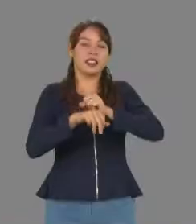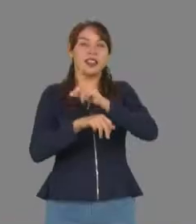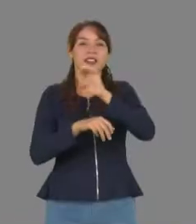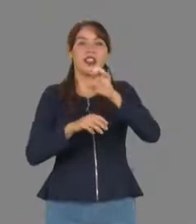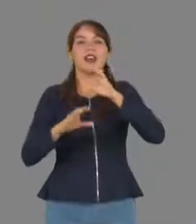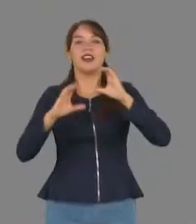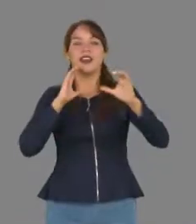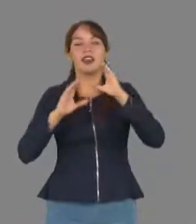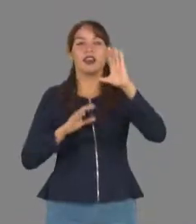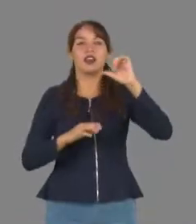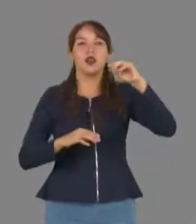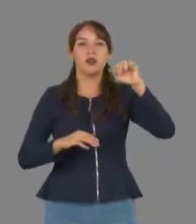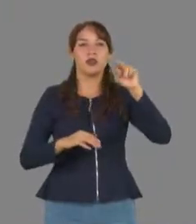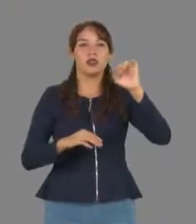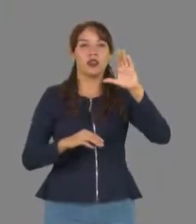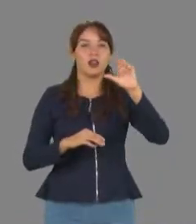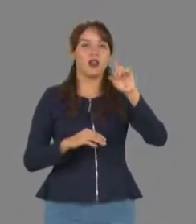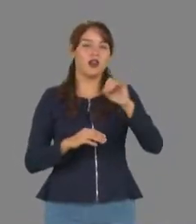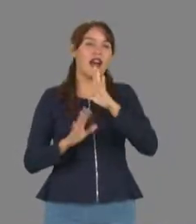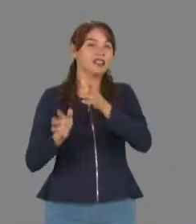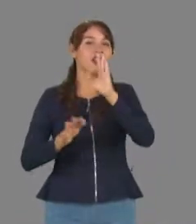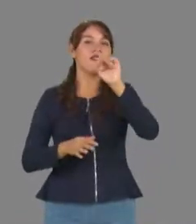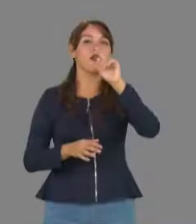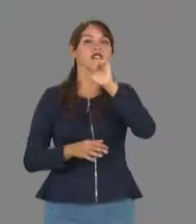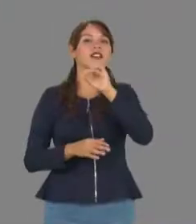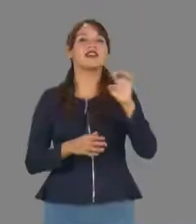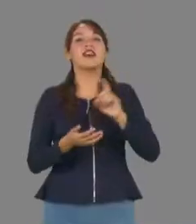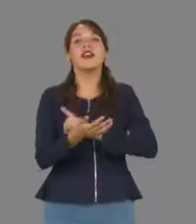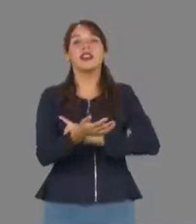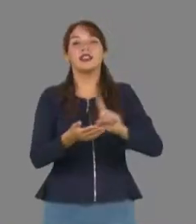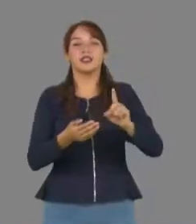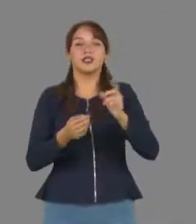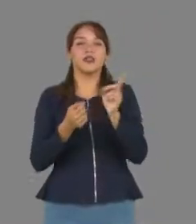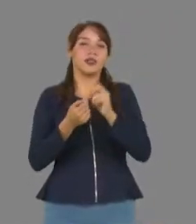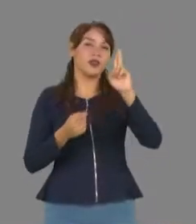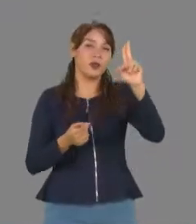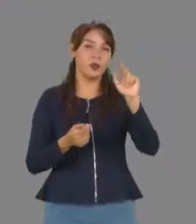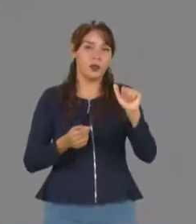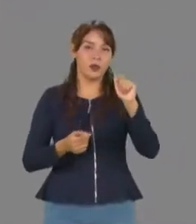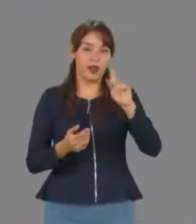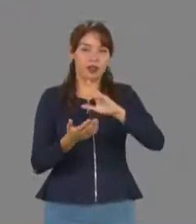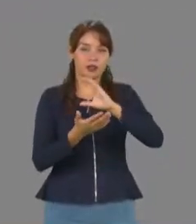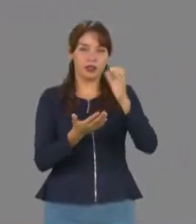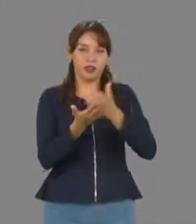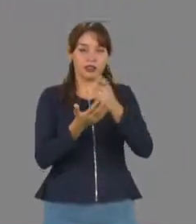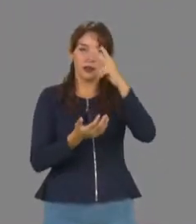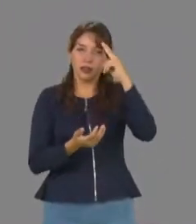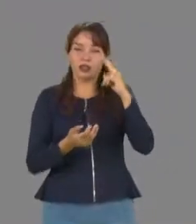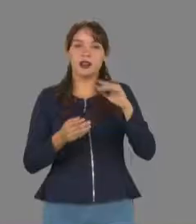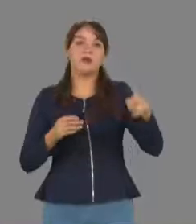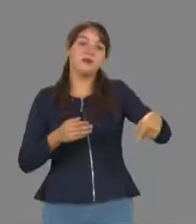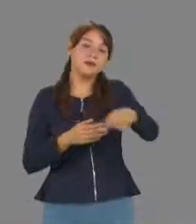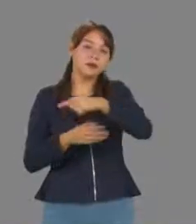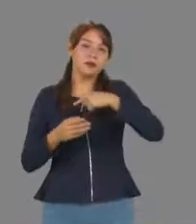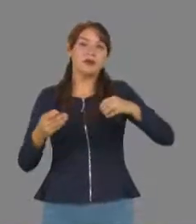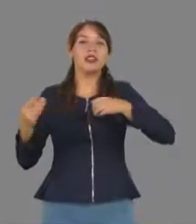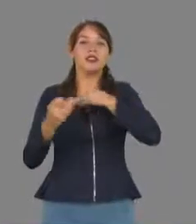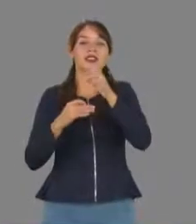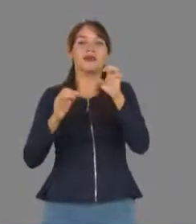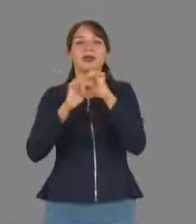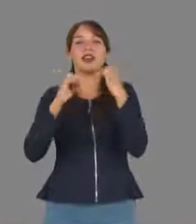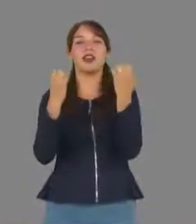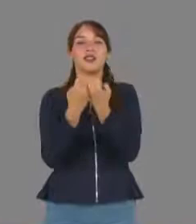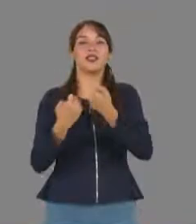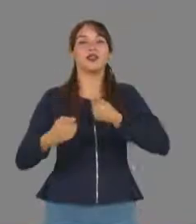Comunicólogo, la Facultad de Derecho y Ciencias Sociales de la Universidad Autónoma de Tamaulipas llevó a cabo el evento Yo